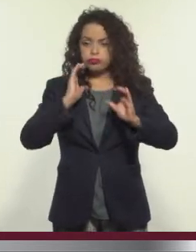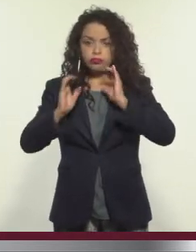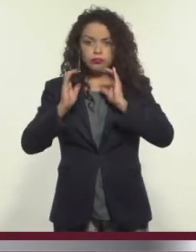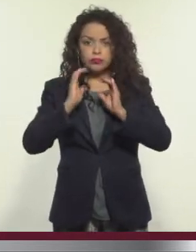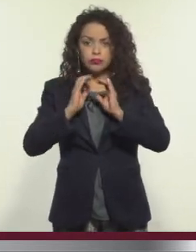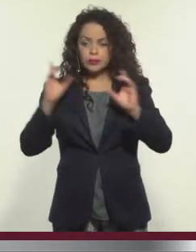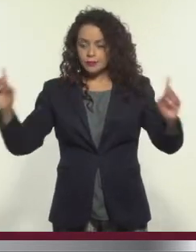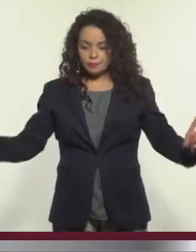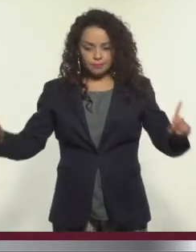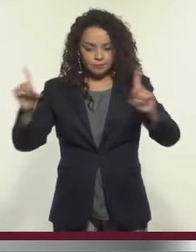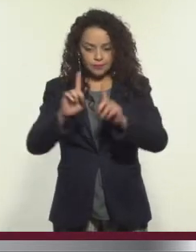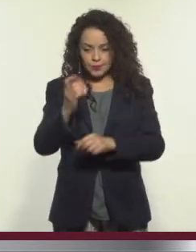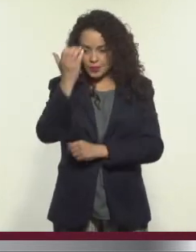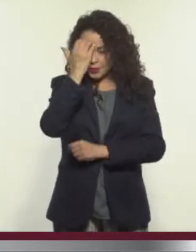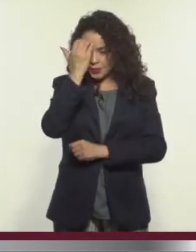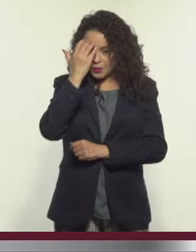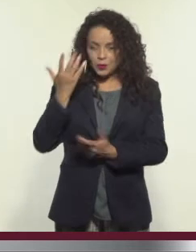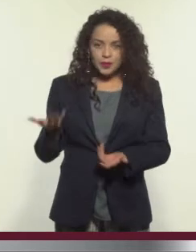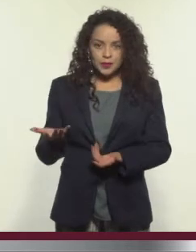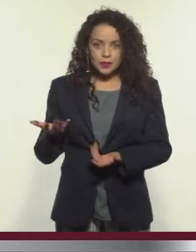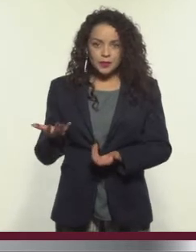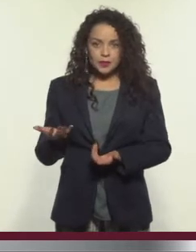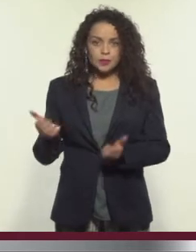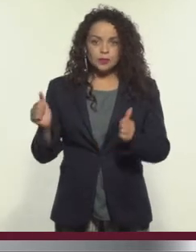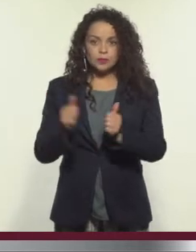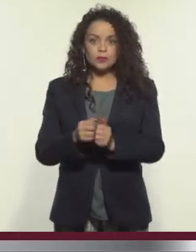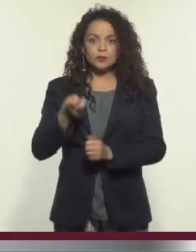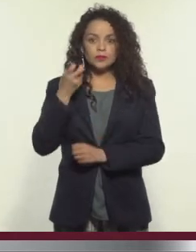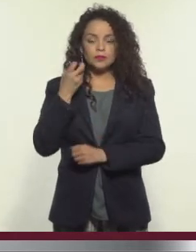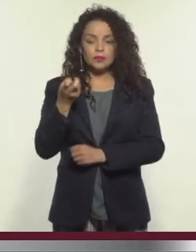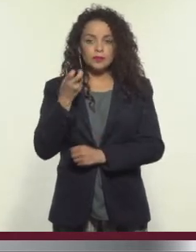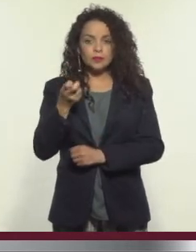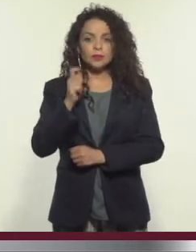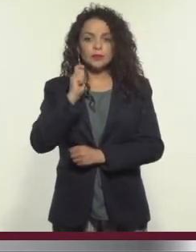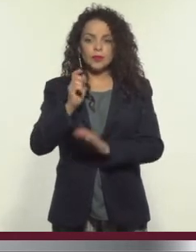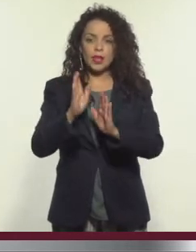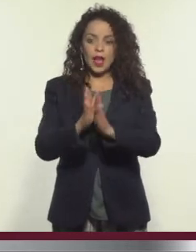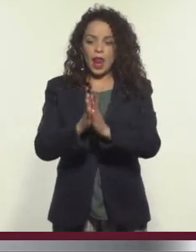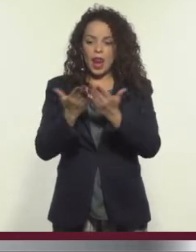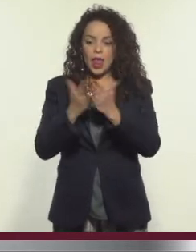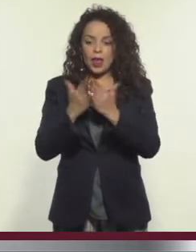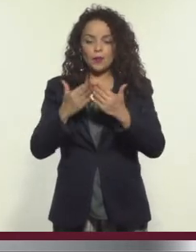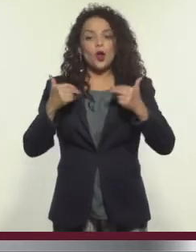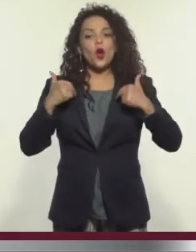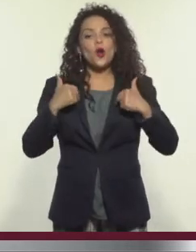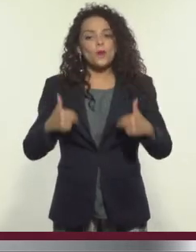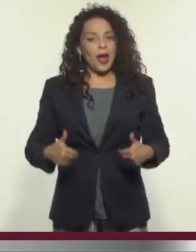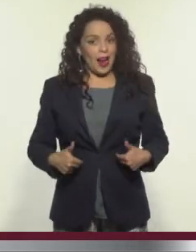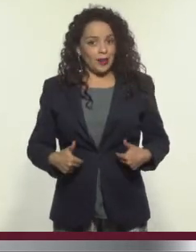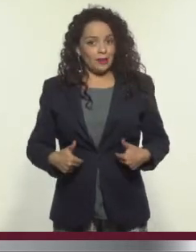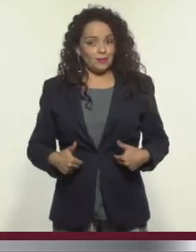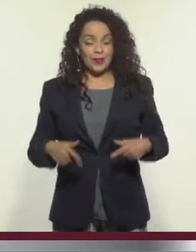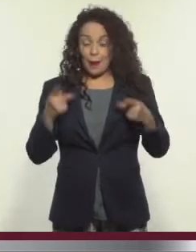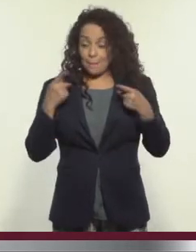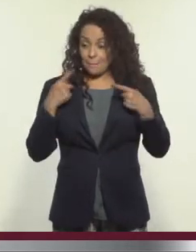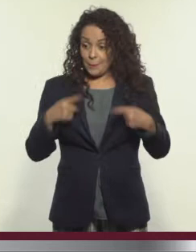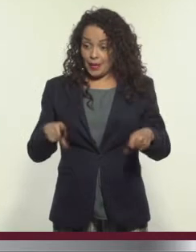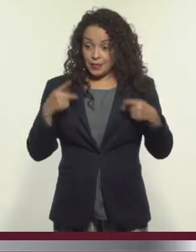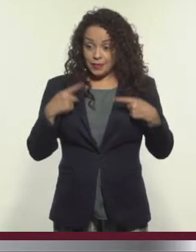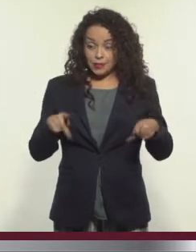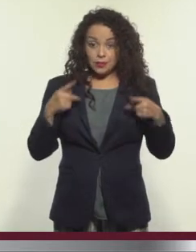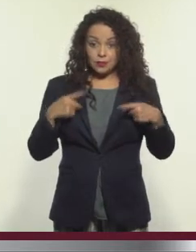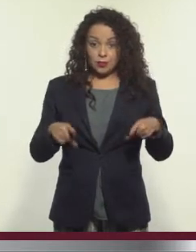encontrarse unas con otras, a través de esta figura y de esta metáfora de los libros humanos. Las personas